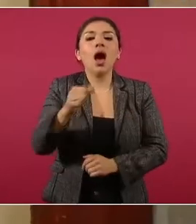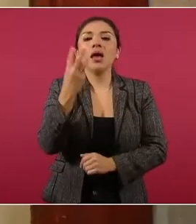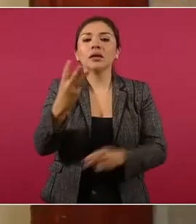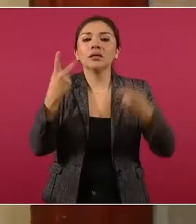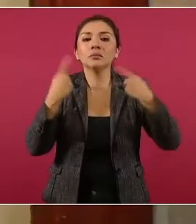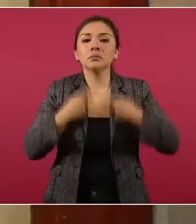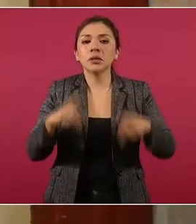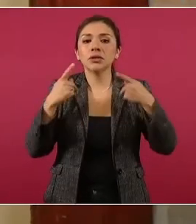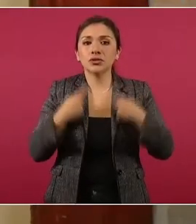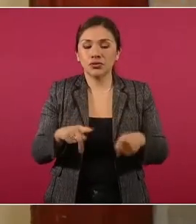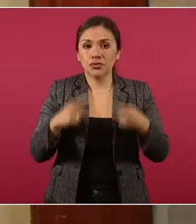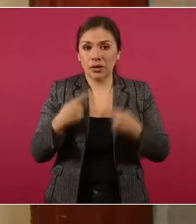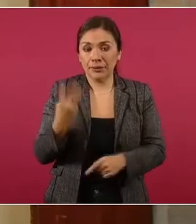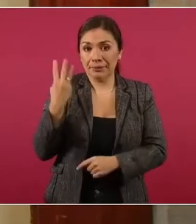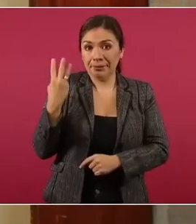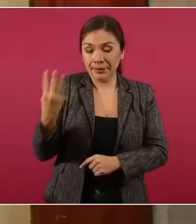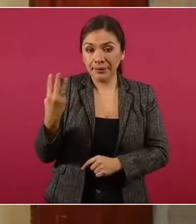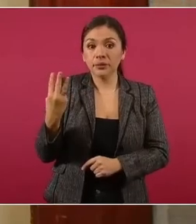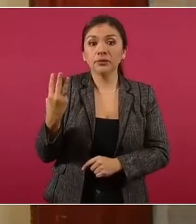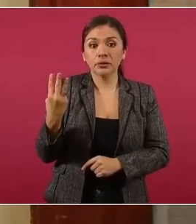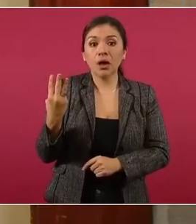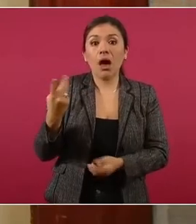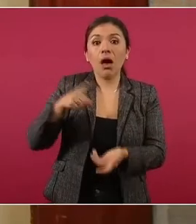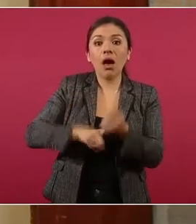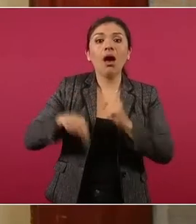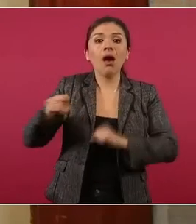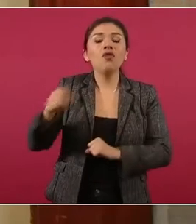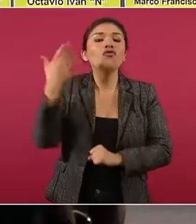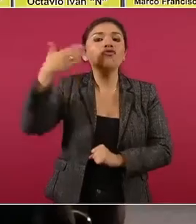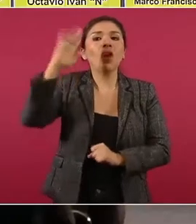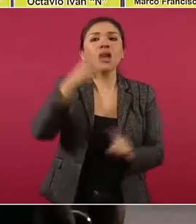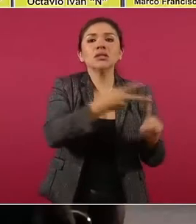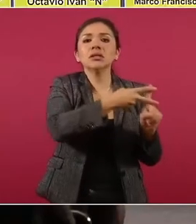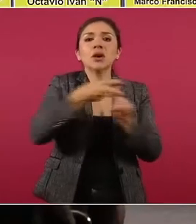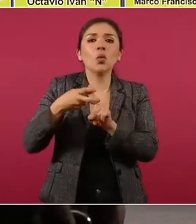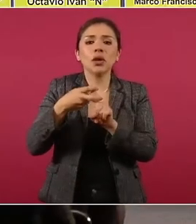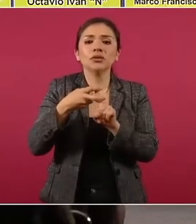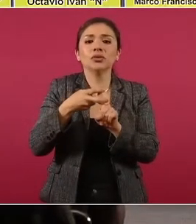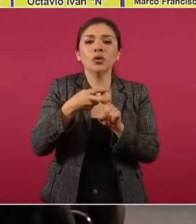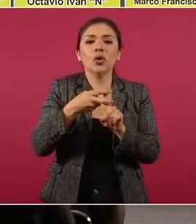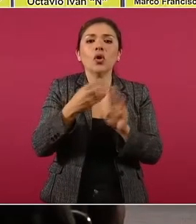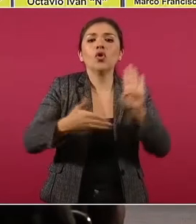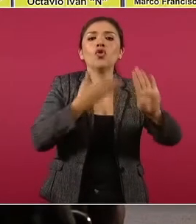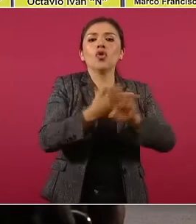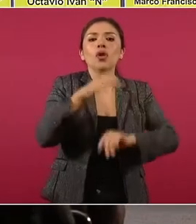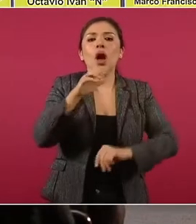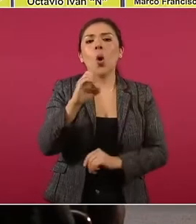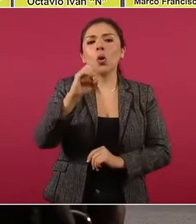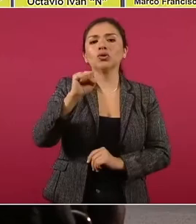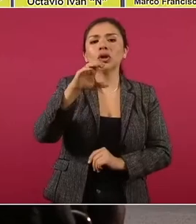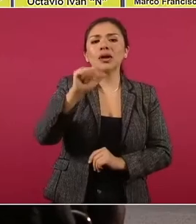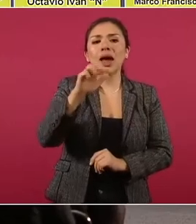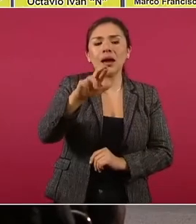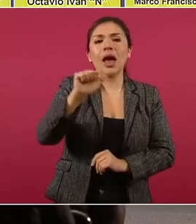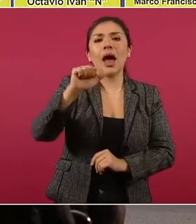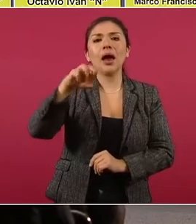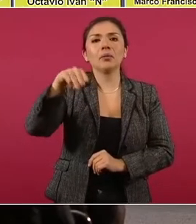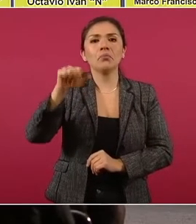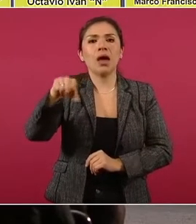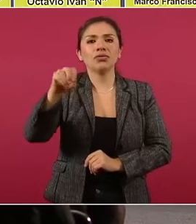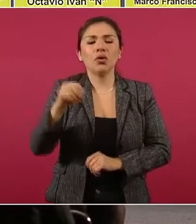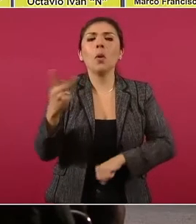tres sujetos que perpetraron un secuestro en agravio de Óscar Armando N., hechos ocurridos